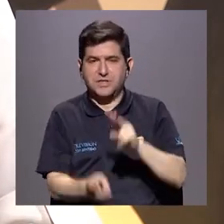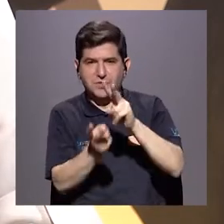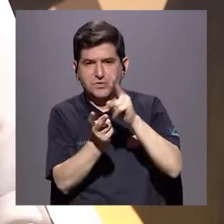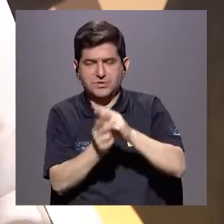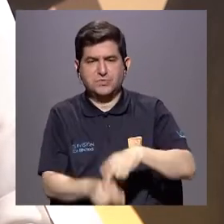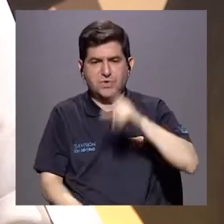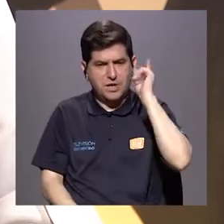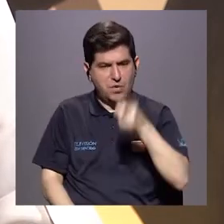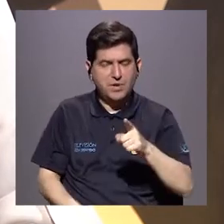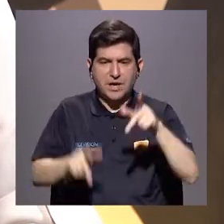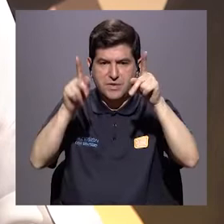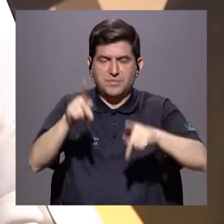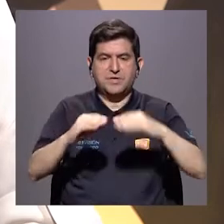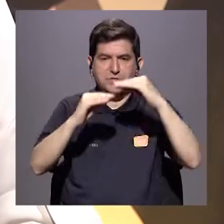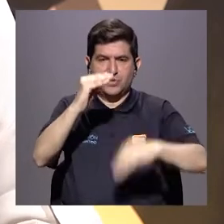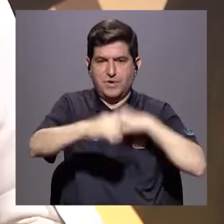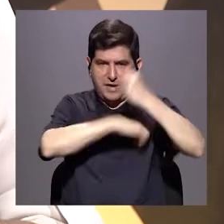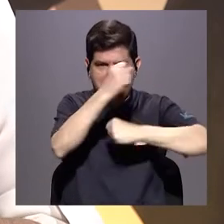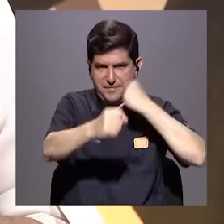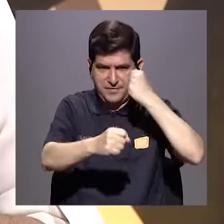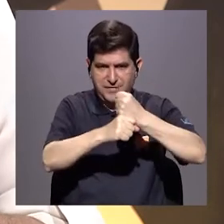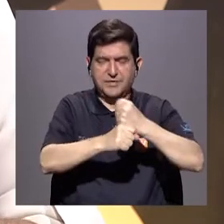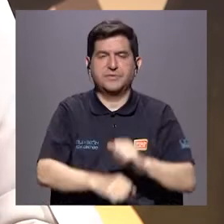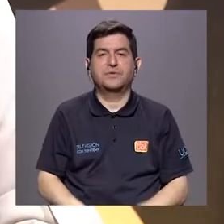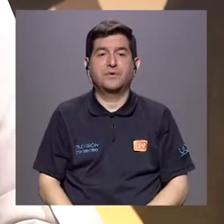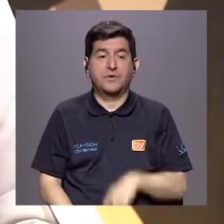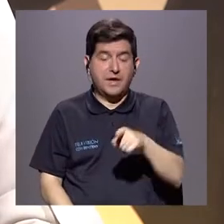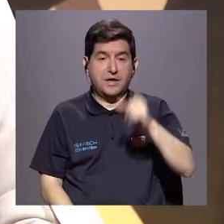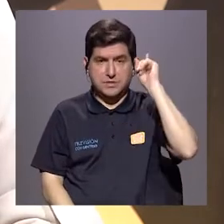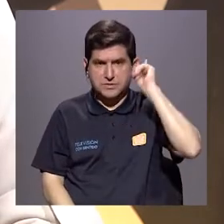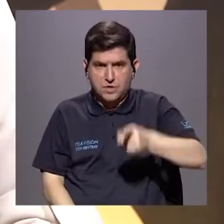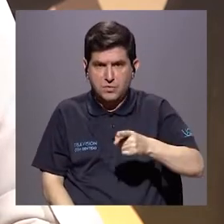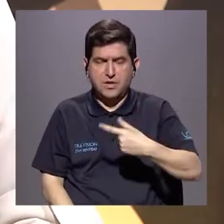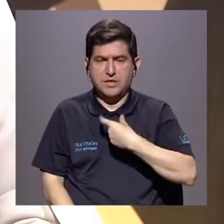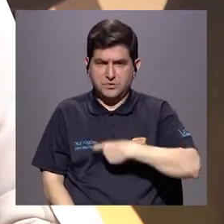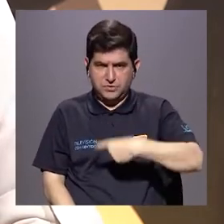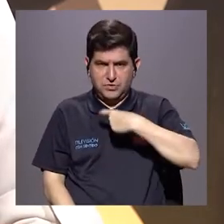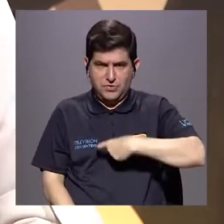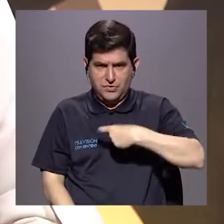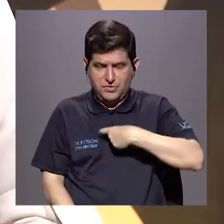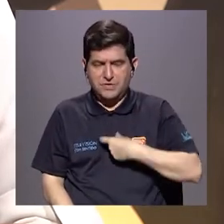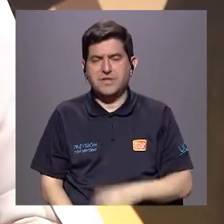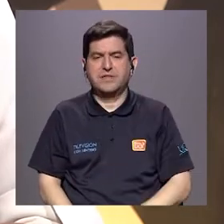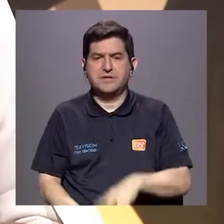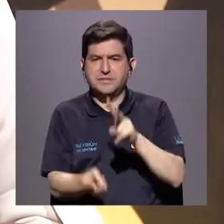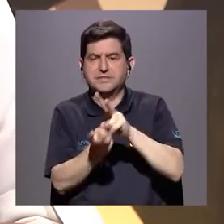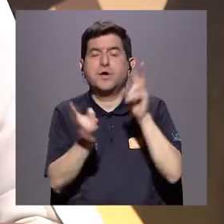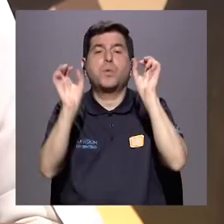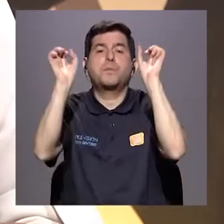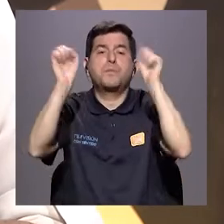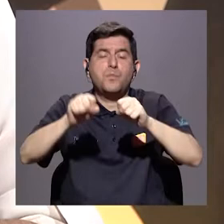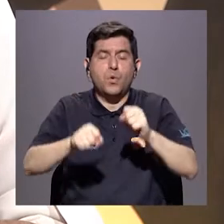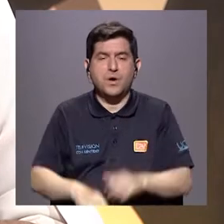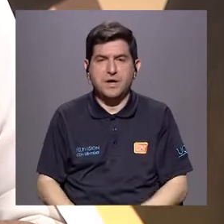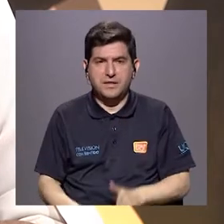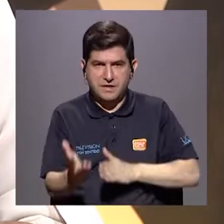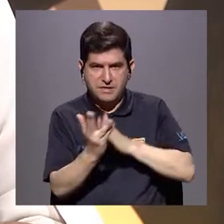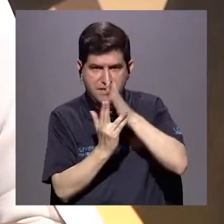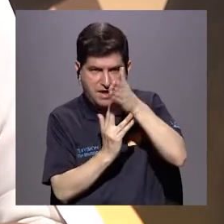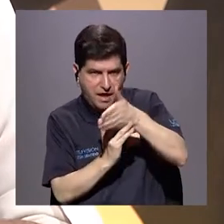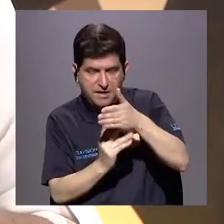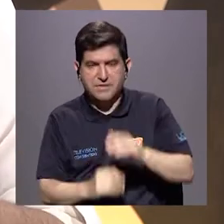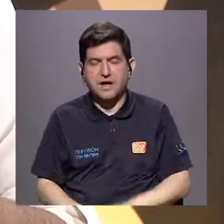la persona menor de edad. Y esa imposición del deseo sexual puede ser a través